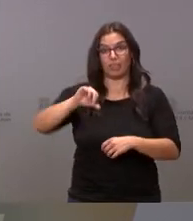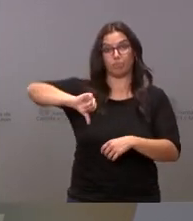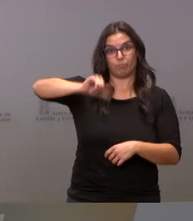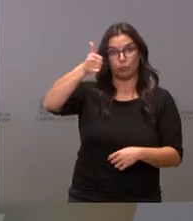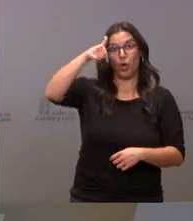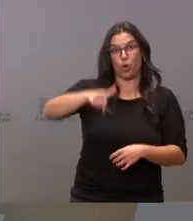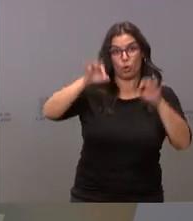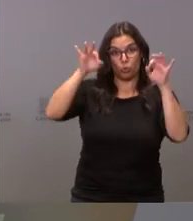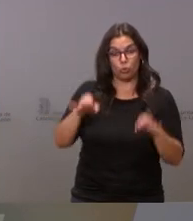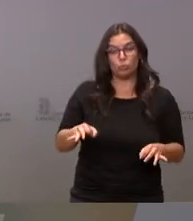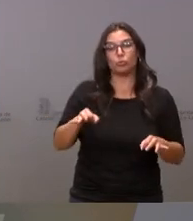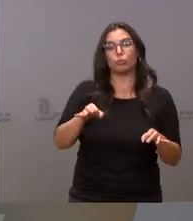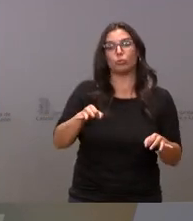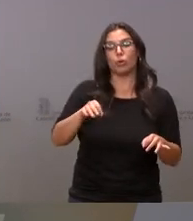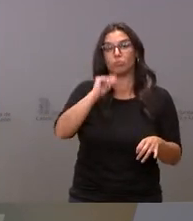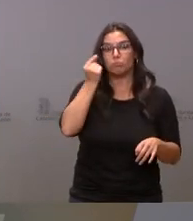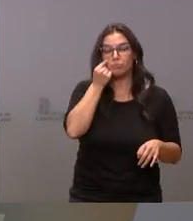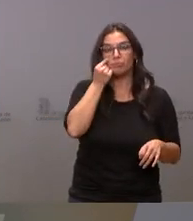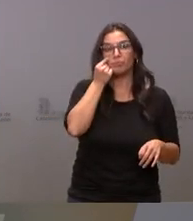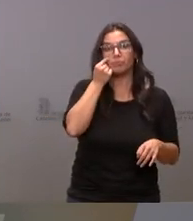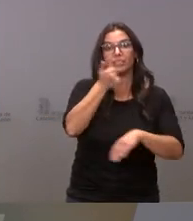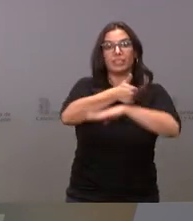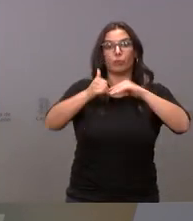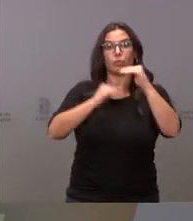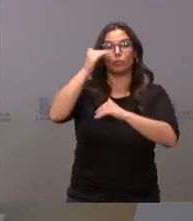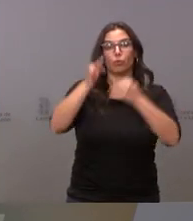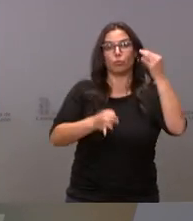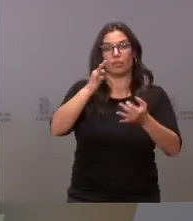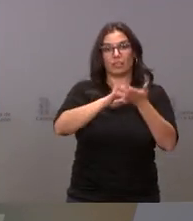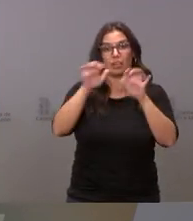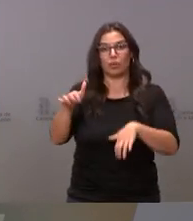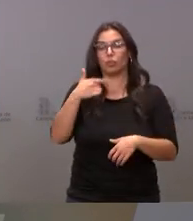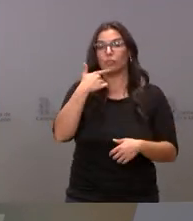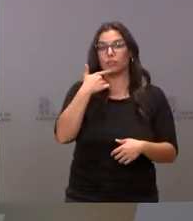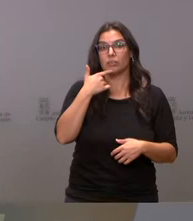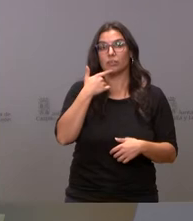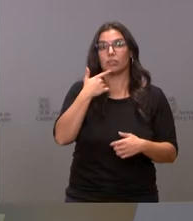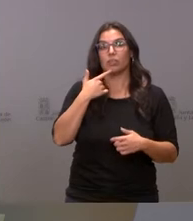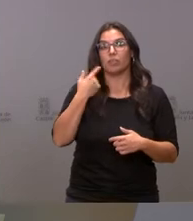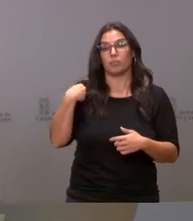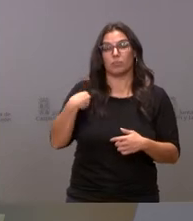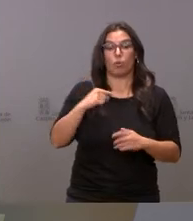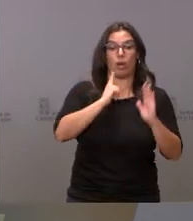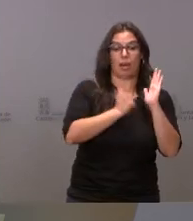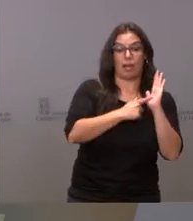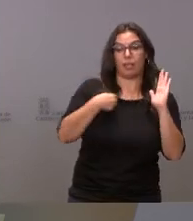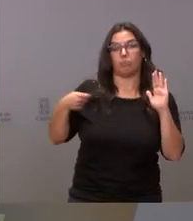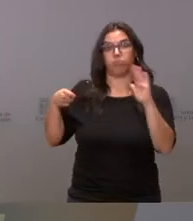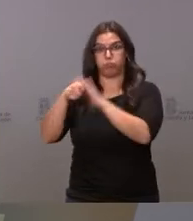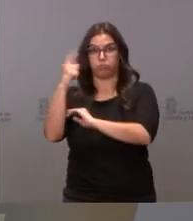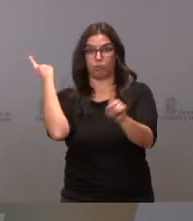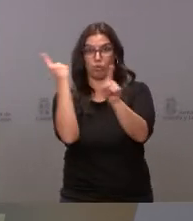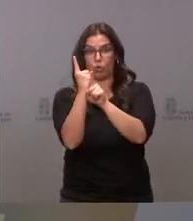se ha notificado, hemos conocido que el Tribunal Superior de Justicia de Castellón ha inadmitido a través de un recurso de ecologistas en acción